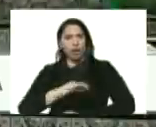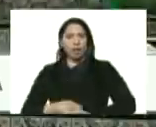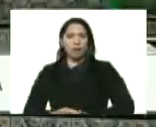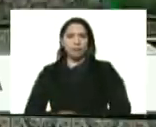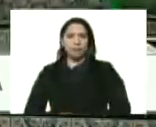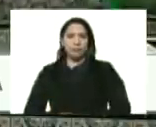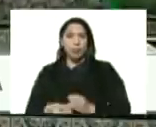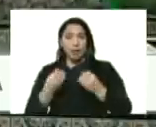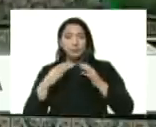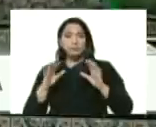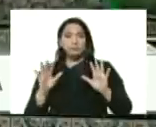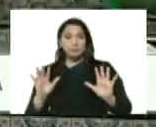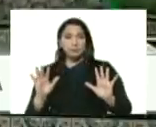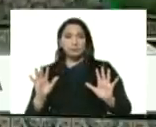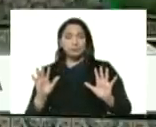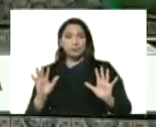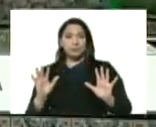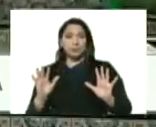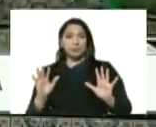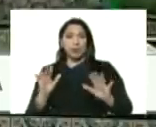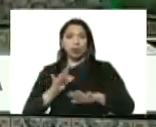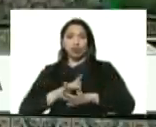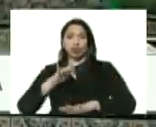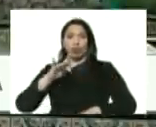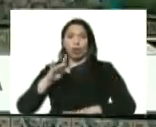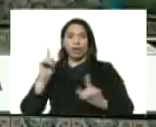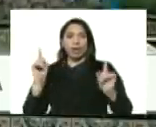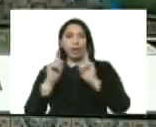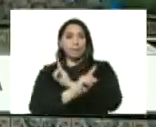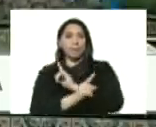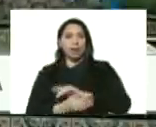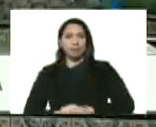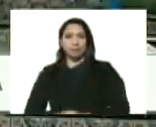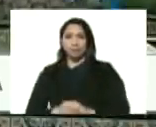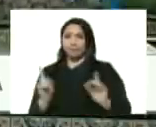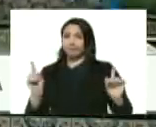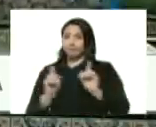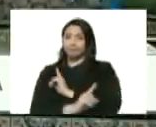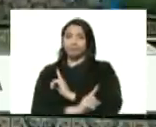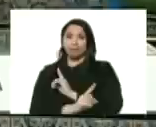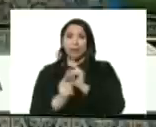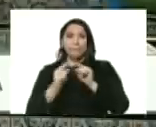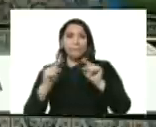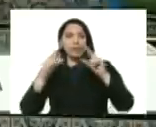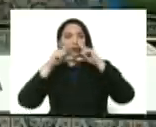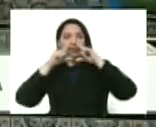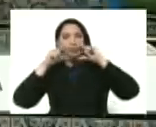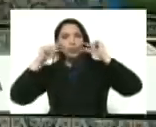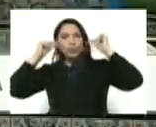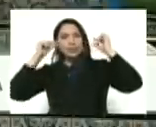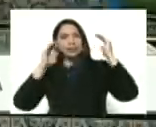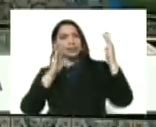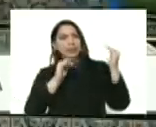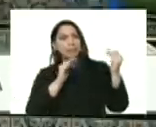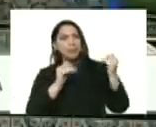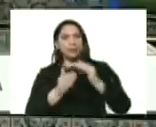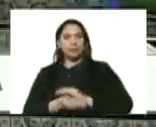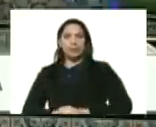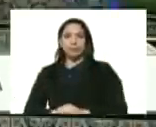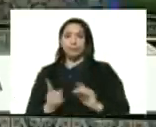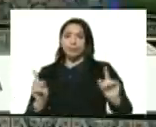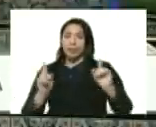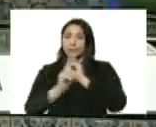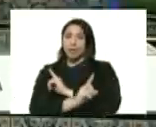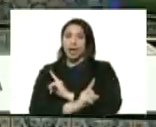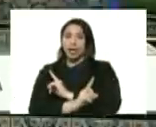bueno nos toca cambiar cambiar pero con una sonrisa de esperanza cambiar